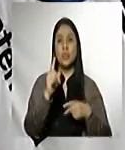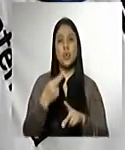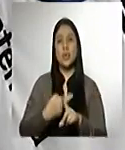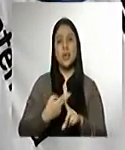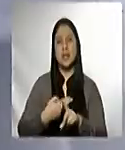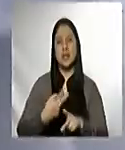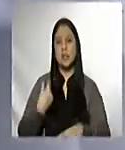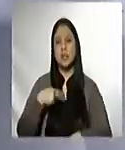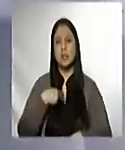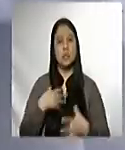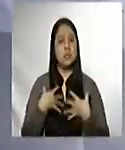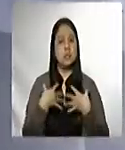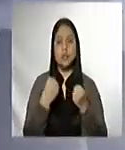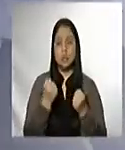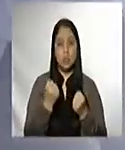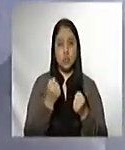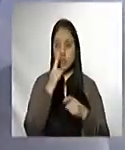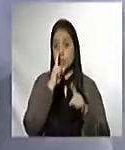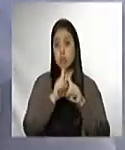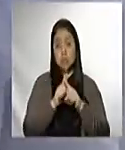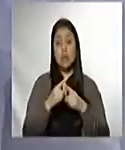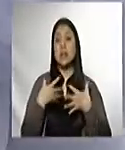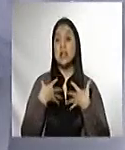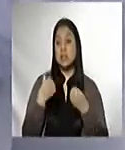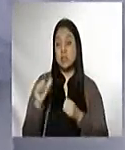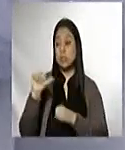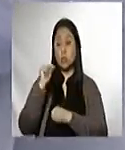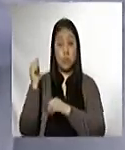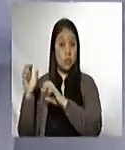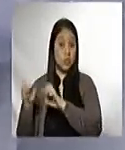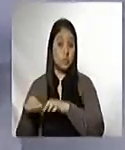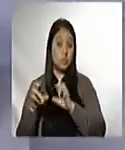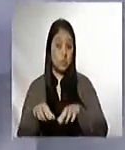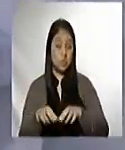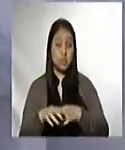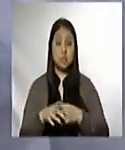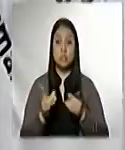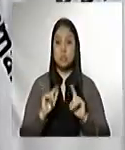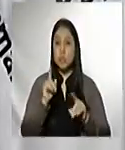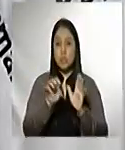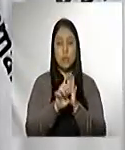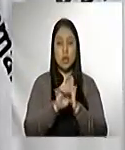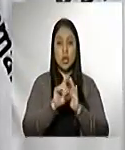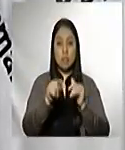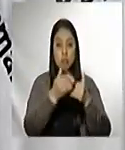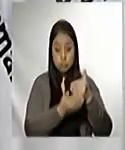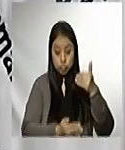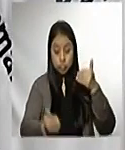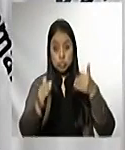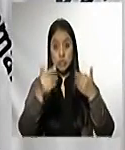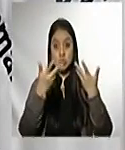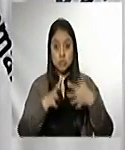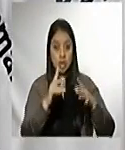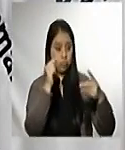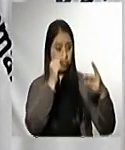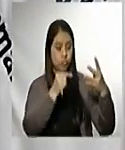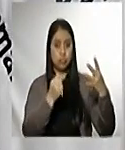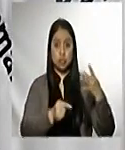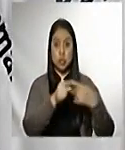riesgo nuestra salud ni la salud de otras personas. Si a pesar de la puesta en marcha de estas medidas